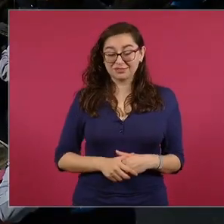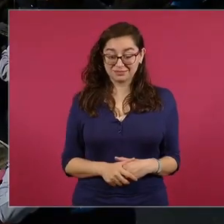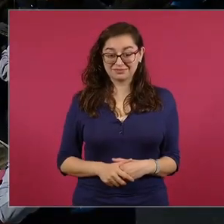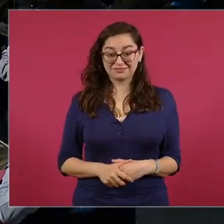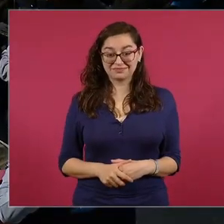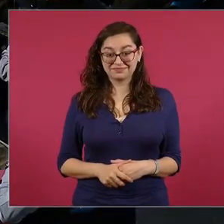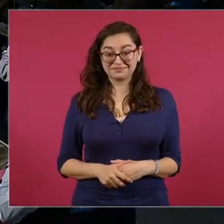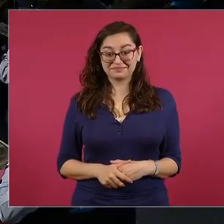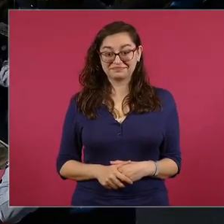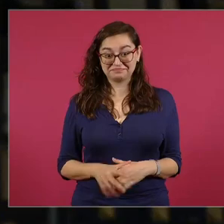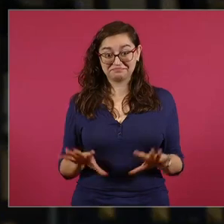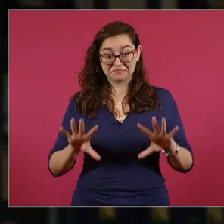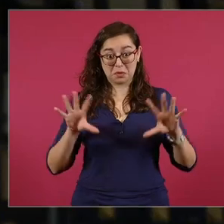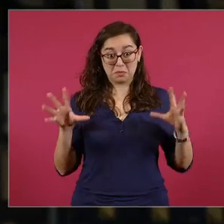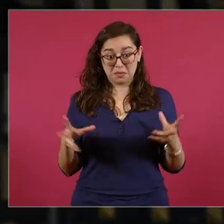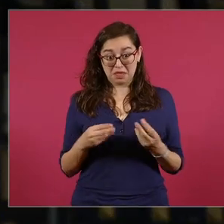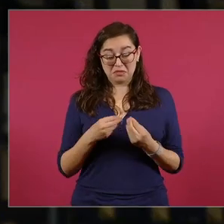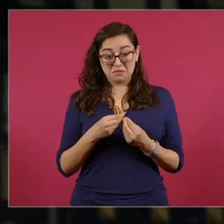global.